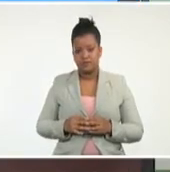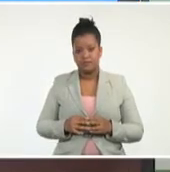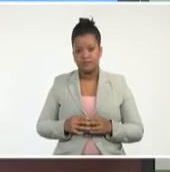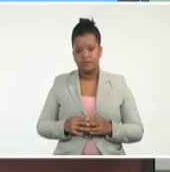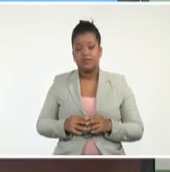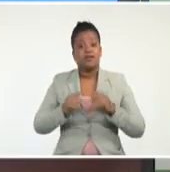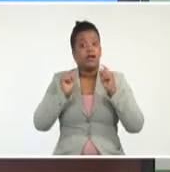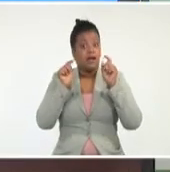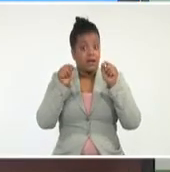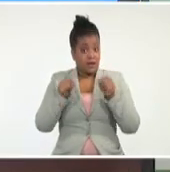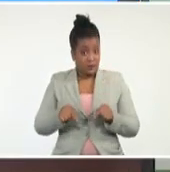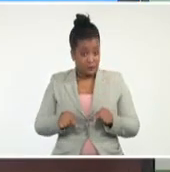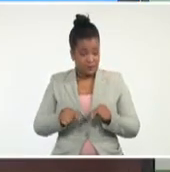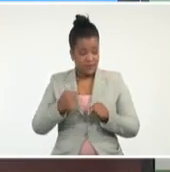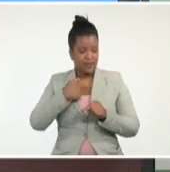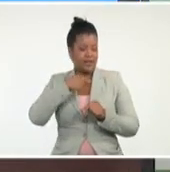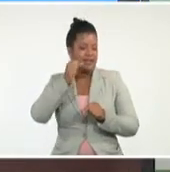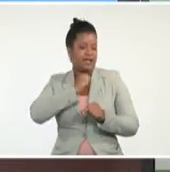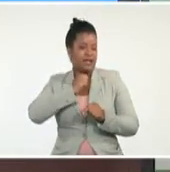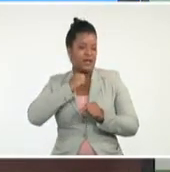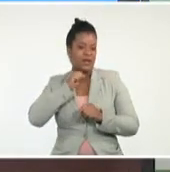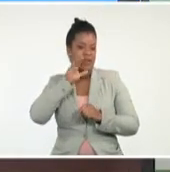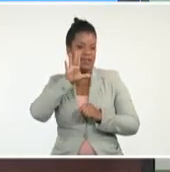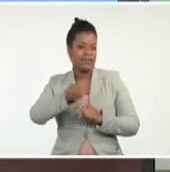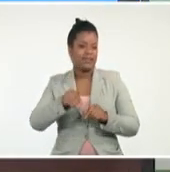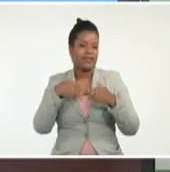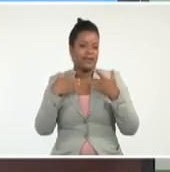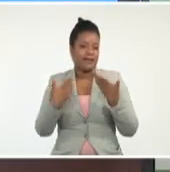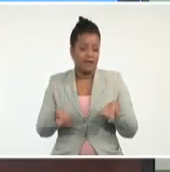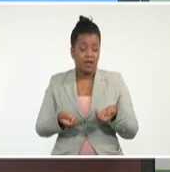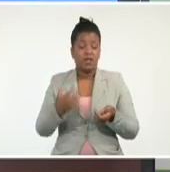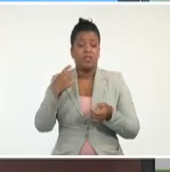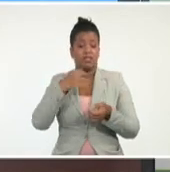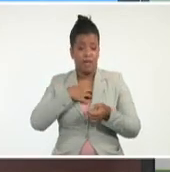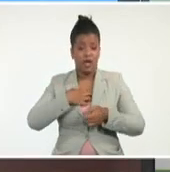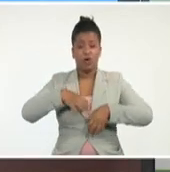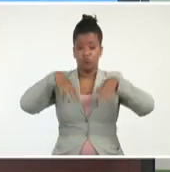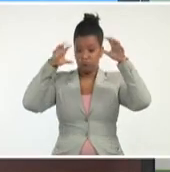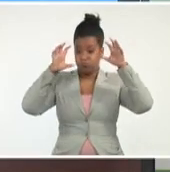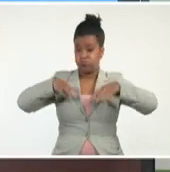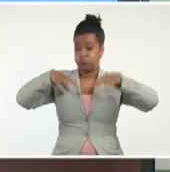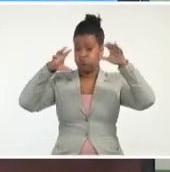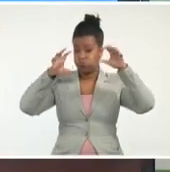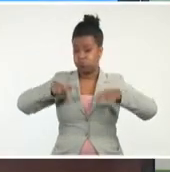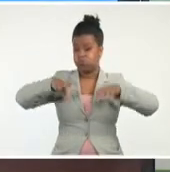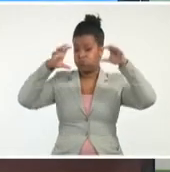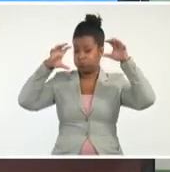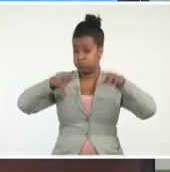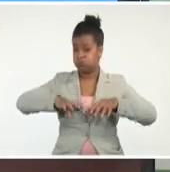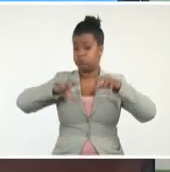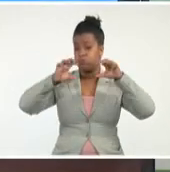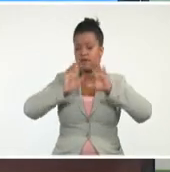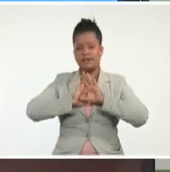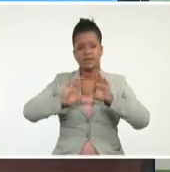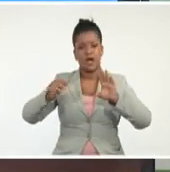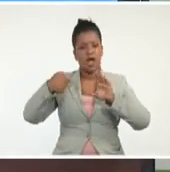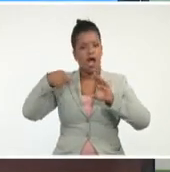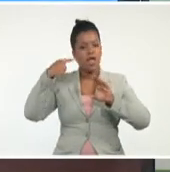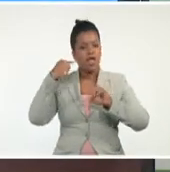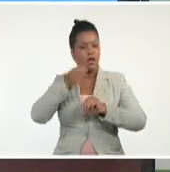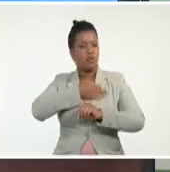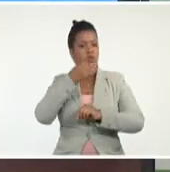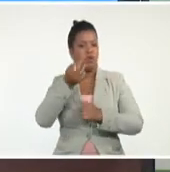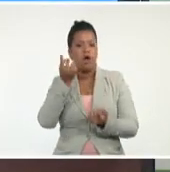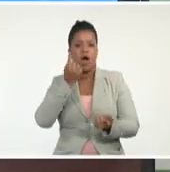quiero decirles que tienen áreas de lluvia muy fuertes. Ya lo veníamos diciendo desde ayer, y aquí tenemos algunos